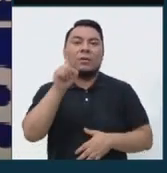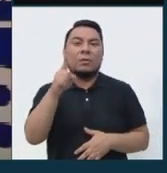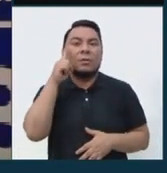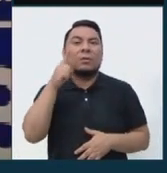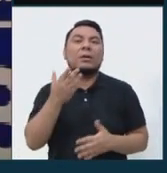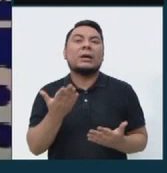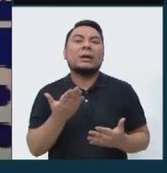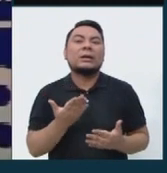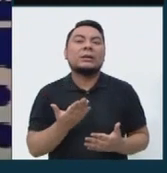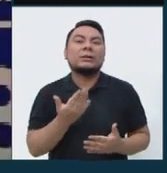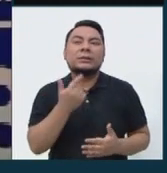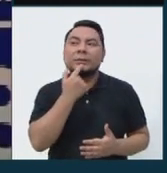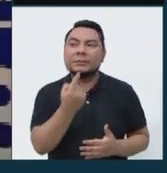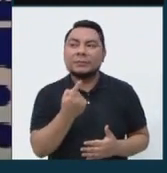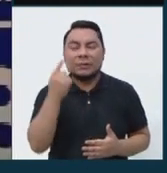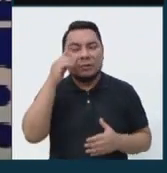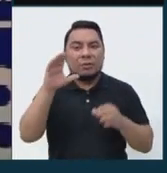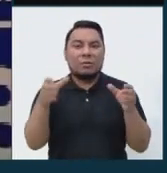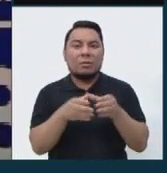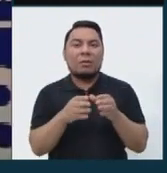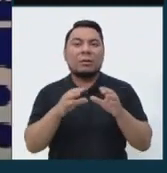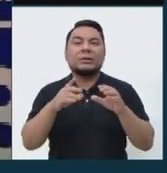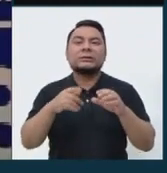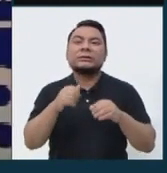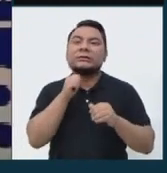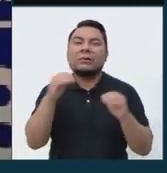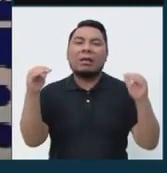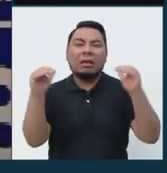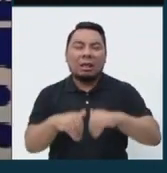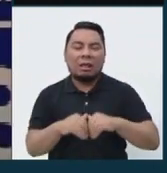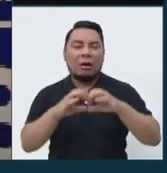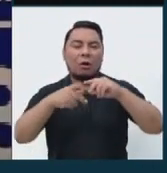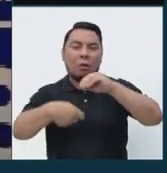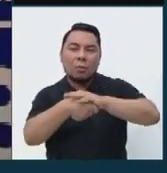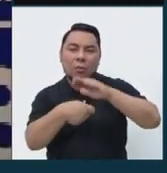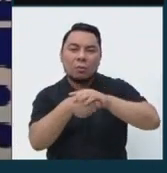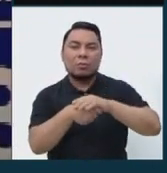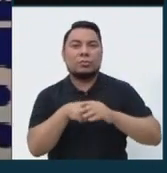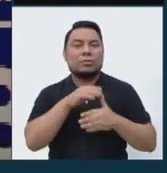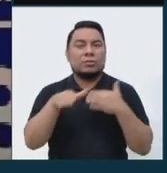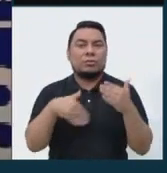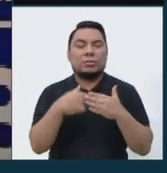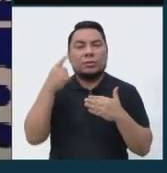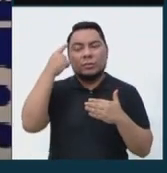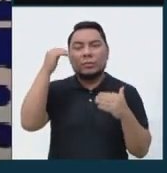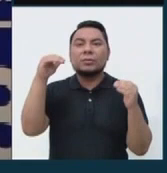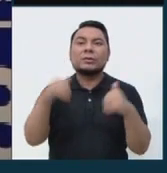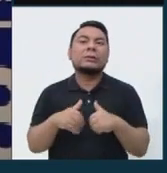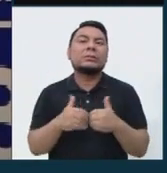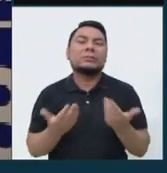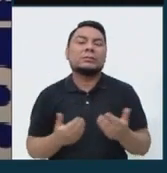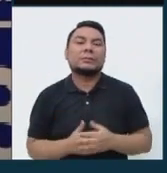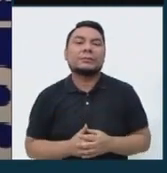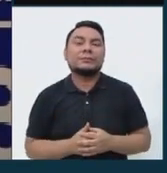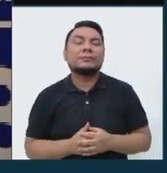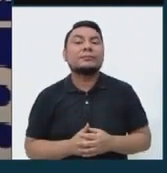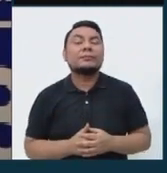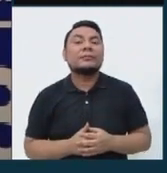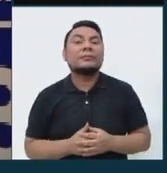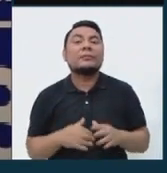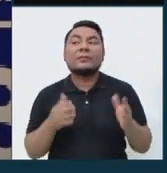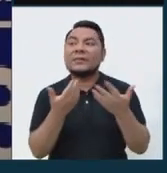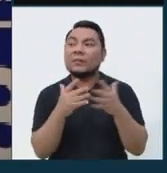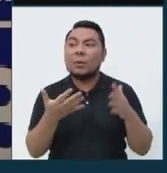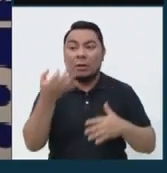ineficiencia y la corrupción que se han hecho en todos los estamentos del Estado. De manera que si no hay